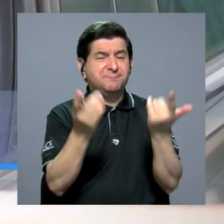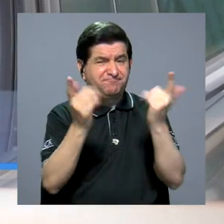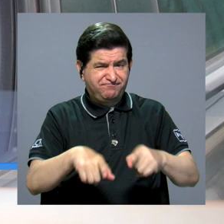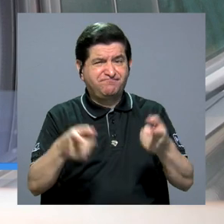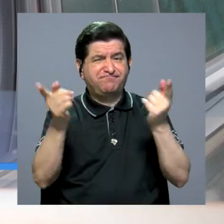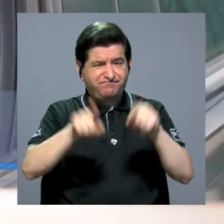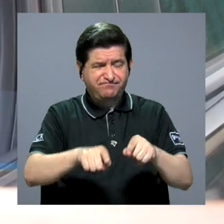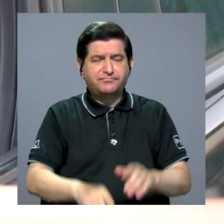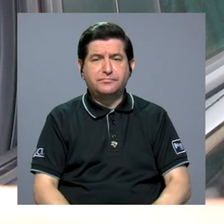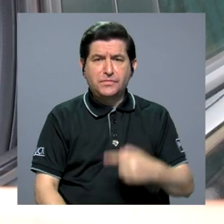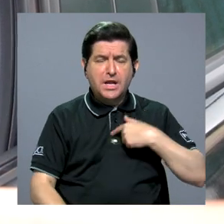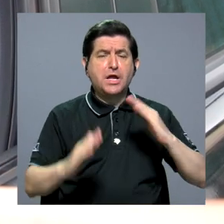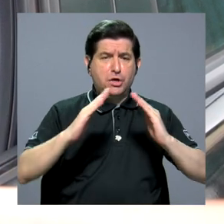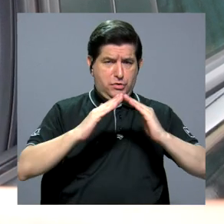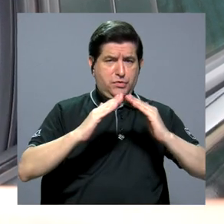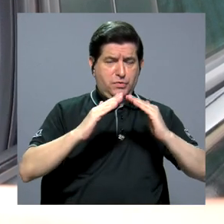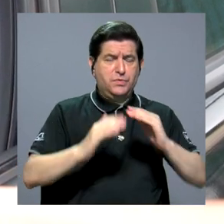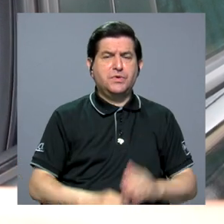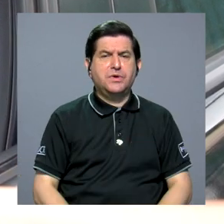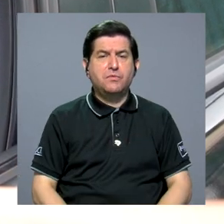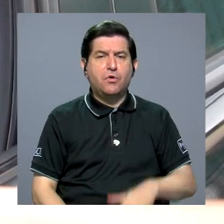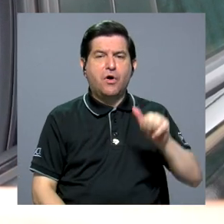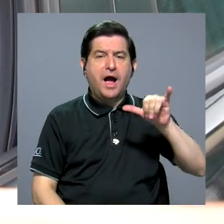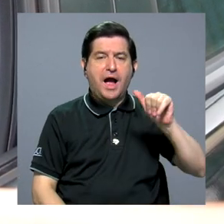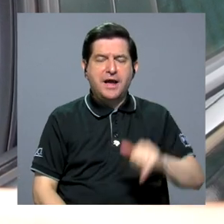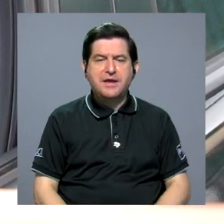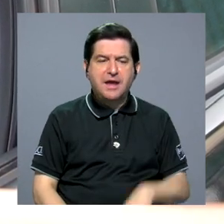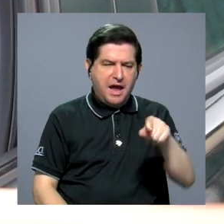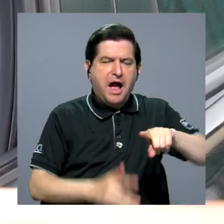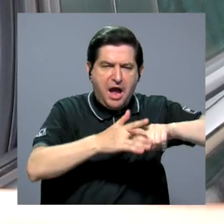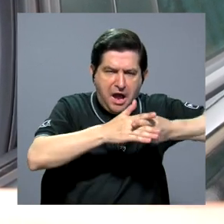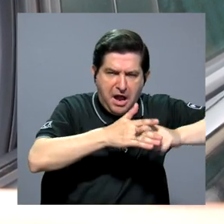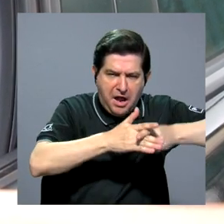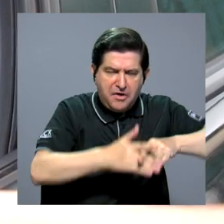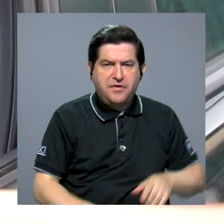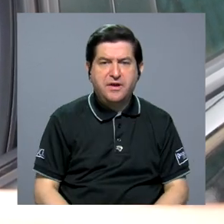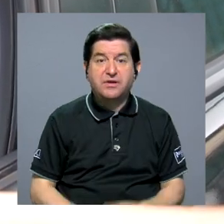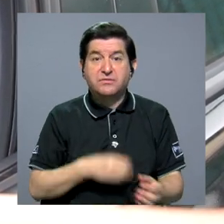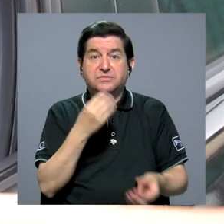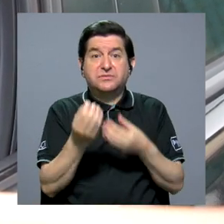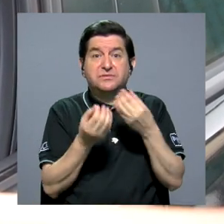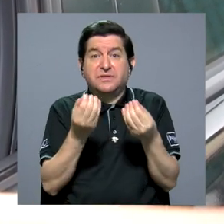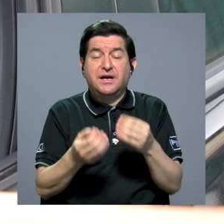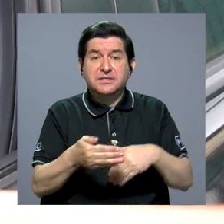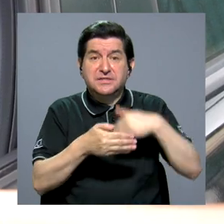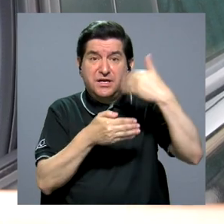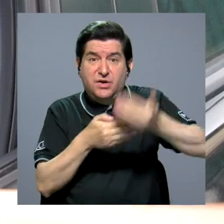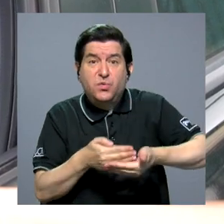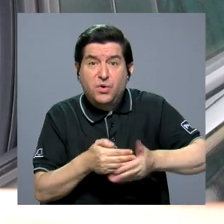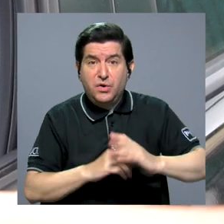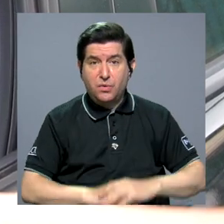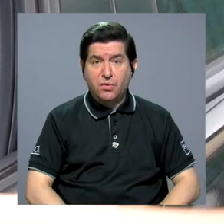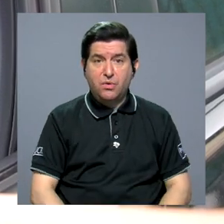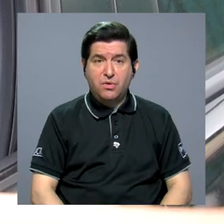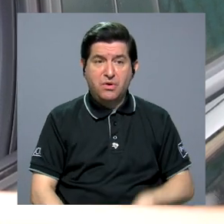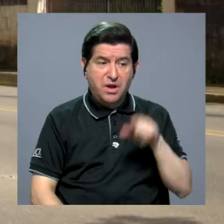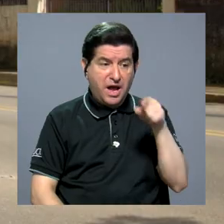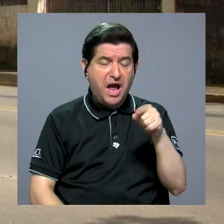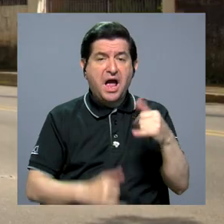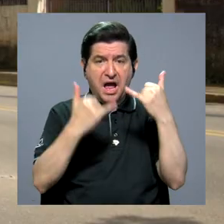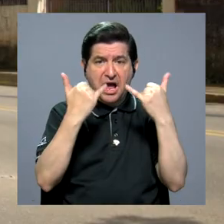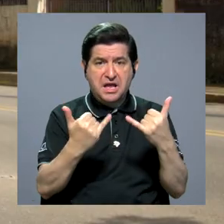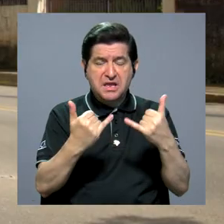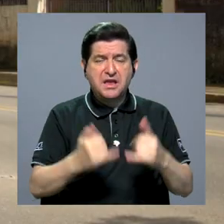pasa mucho, por ejemplo, cerca de donde yo resido, ahí llega el AIA y empiezo a hacer arreglos, y lo que hace son, cuando después de hacer los arreglos,